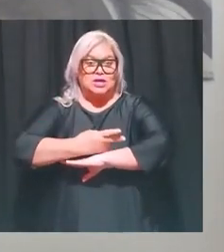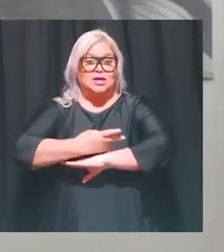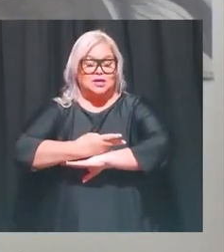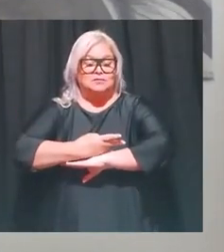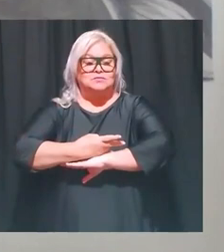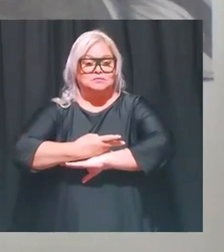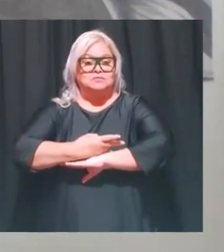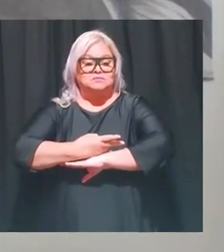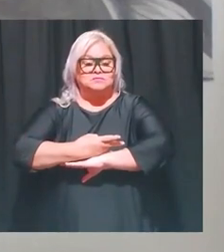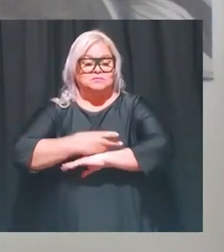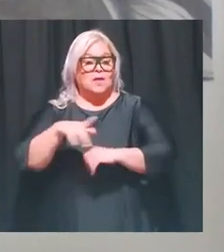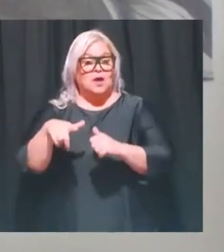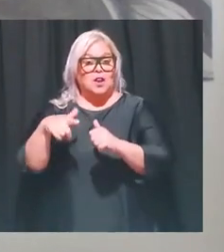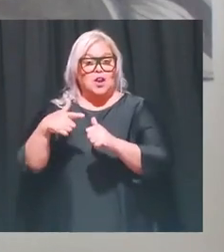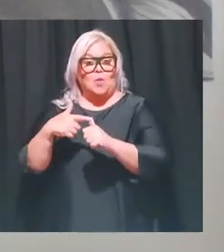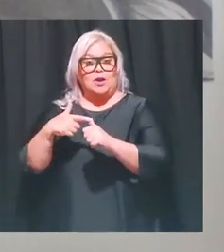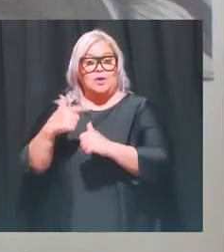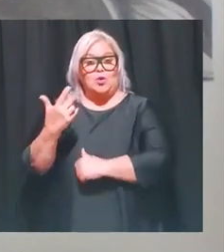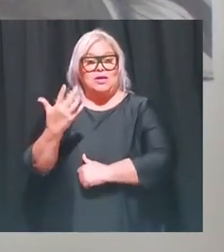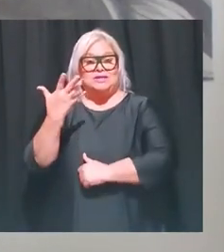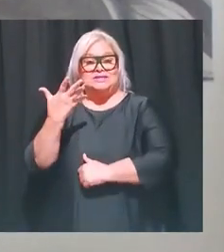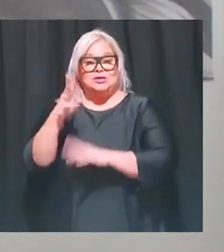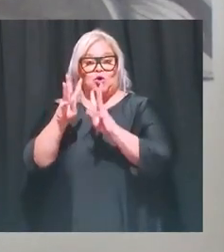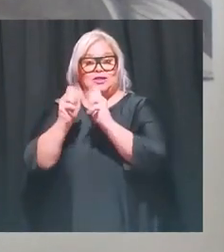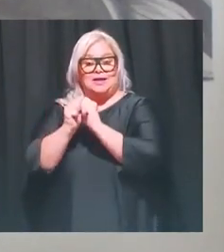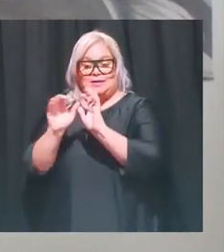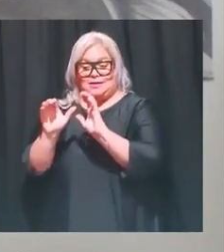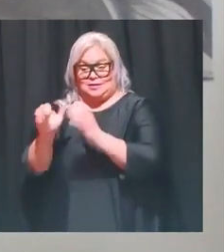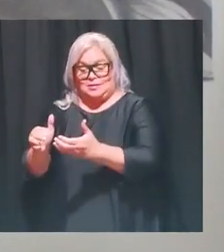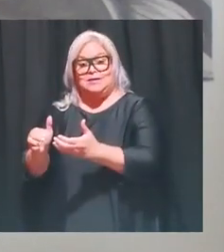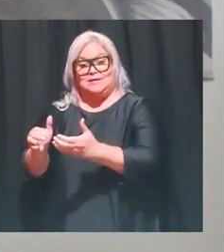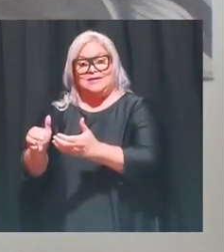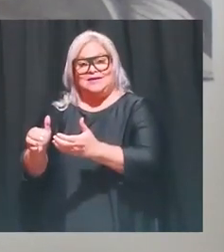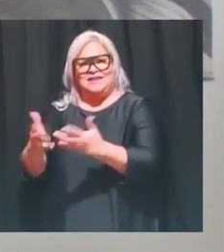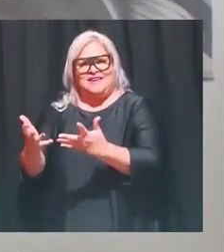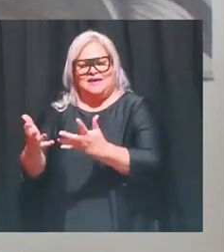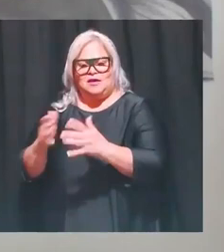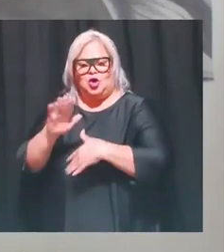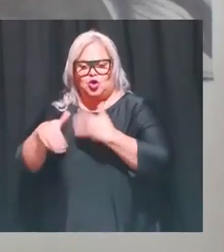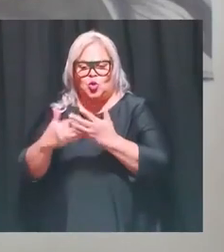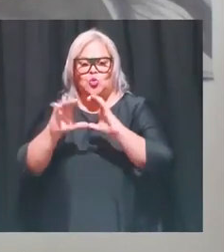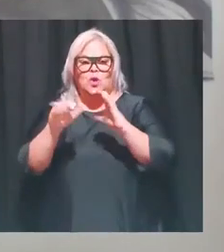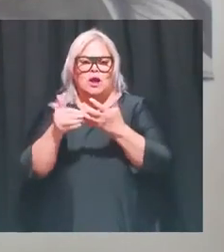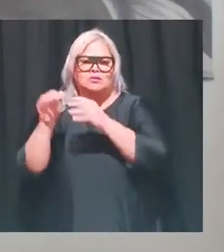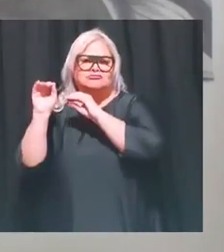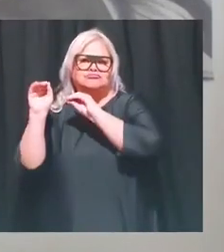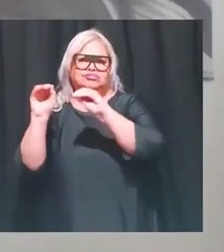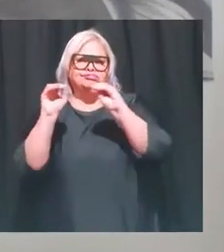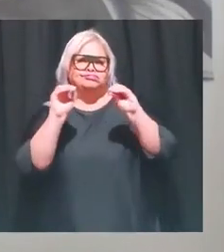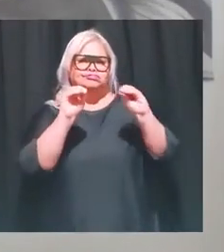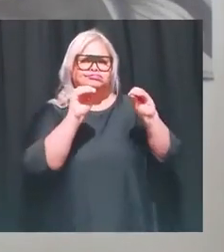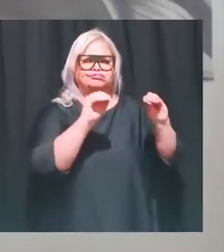Los primeros cinco talleres, los primeros cinco días, fue todo una clase de